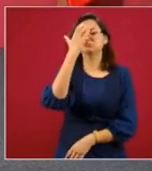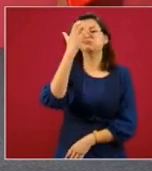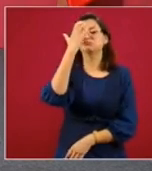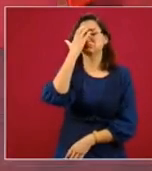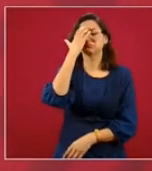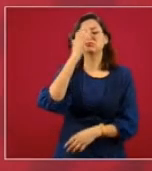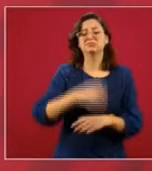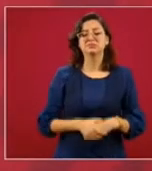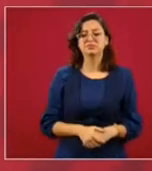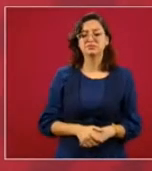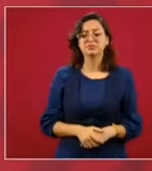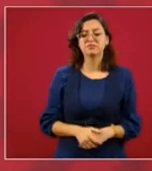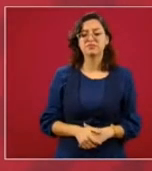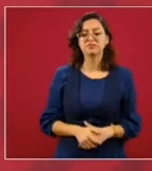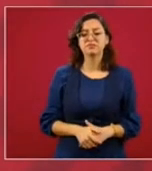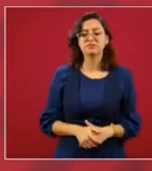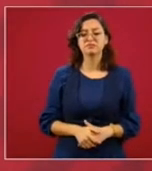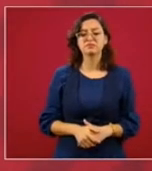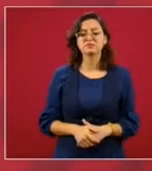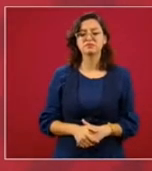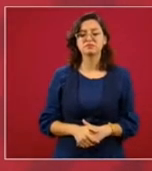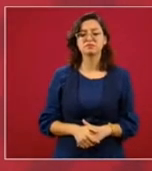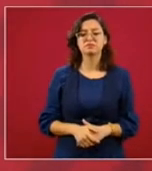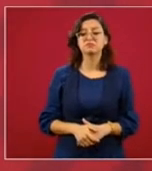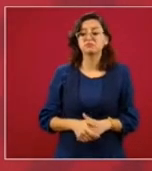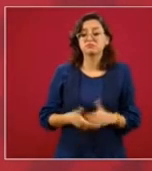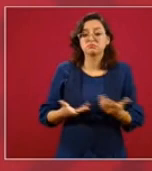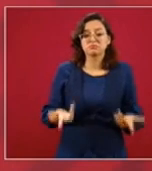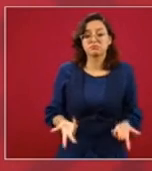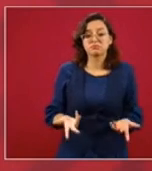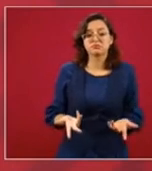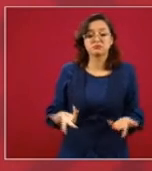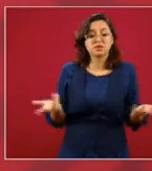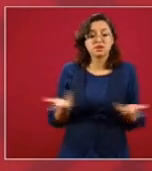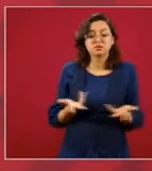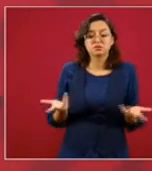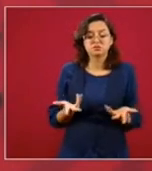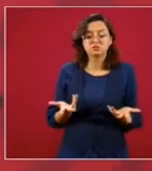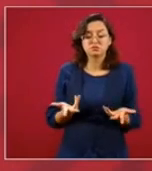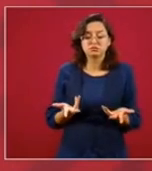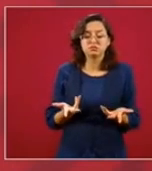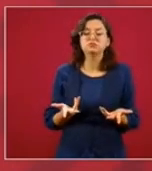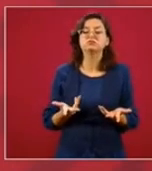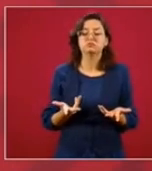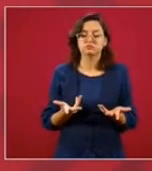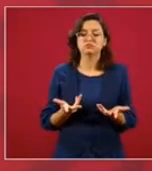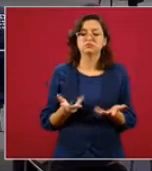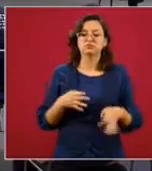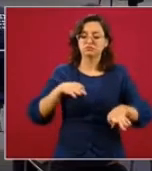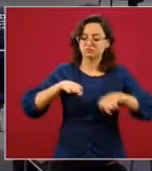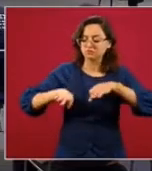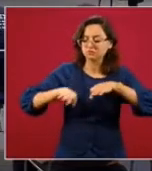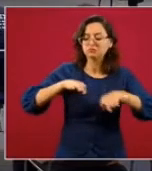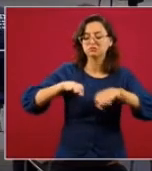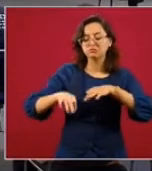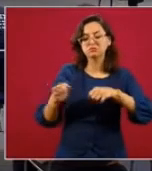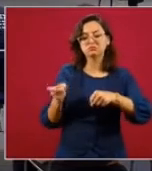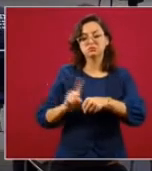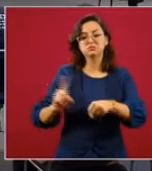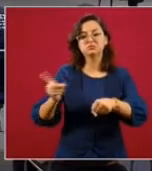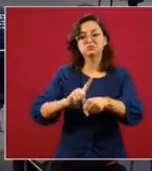y estamos procurando que no aumente la violencia.